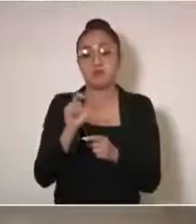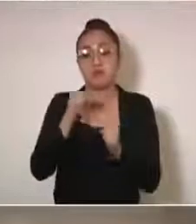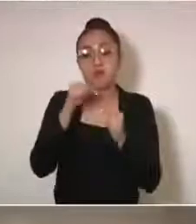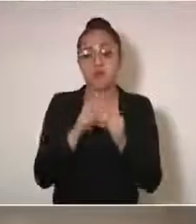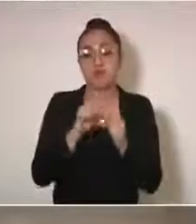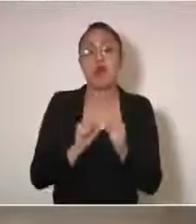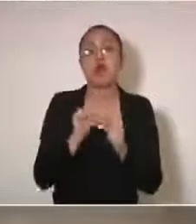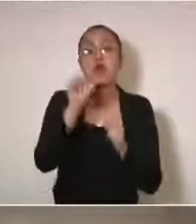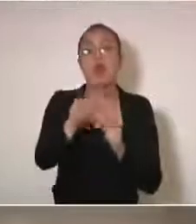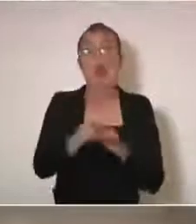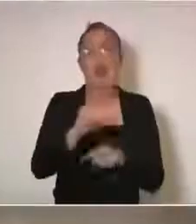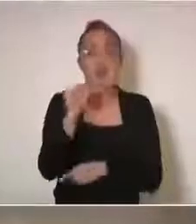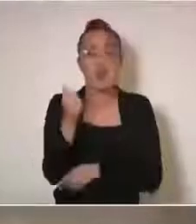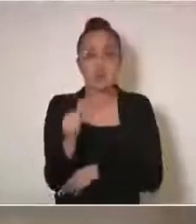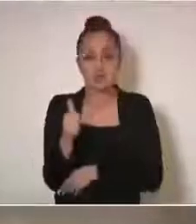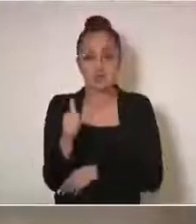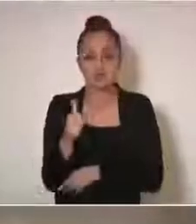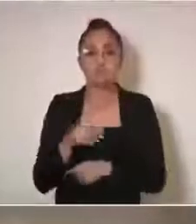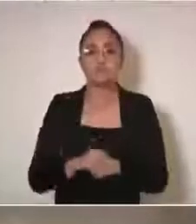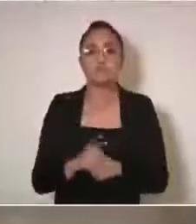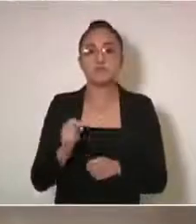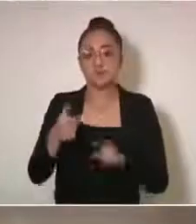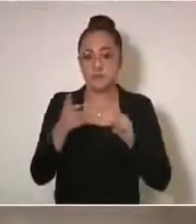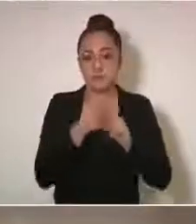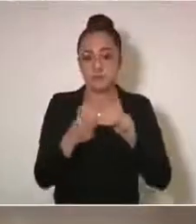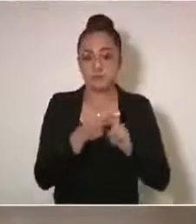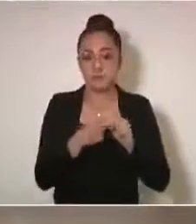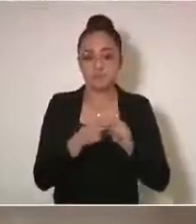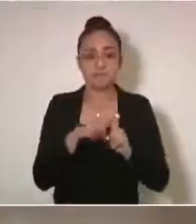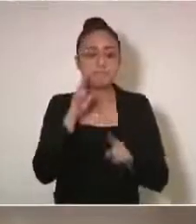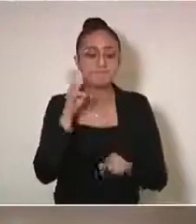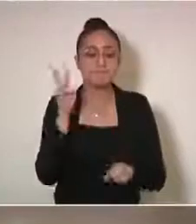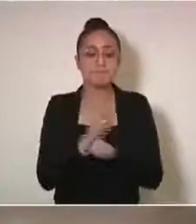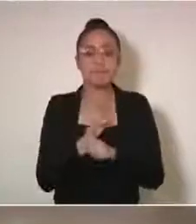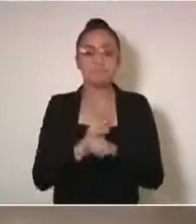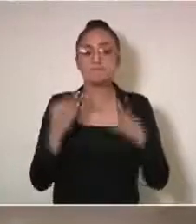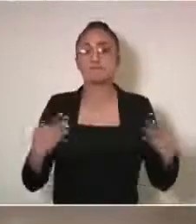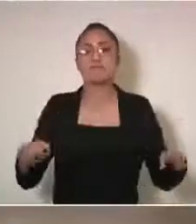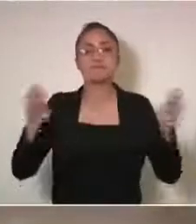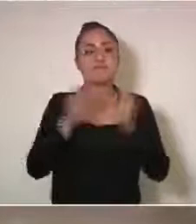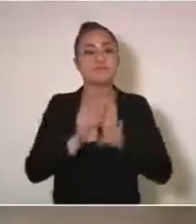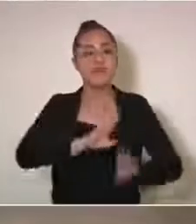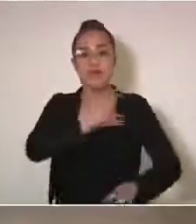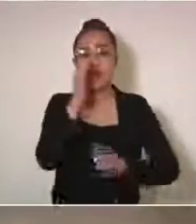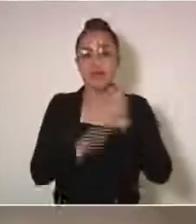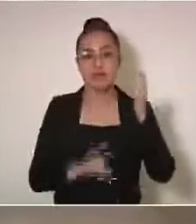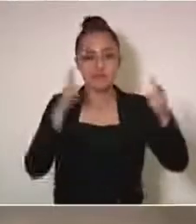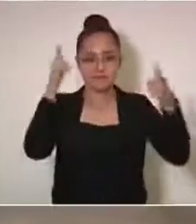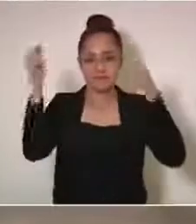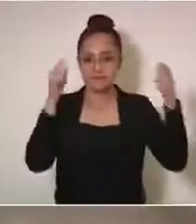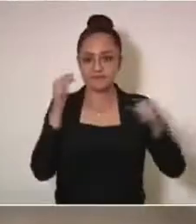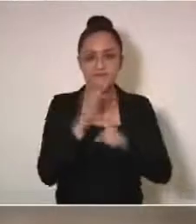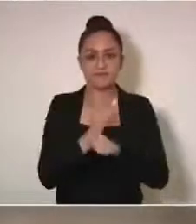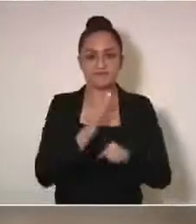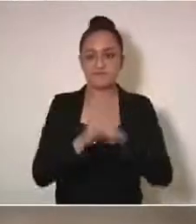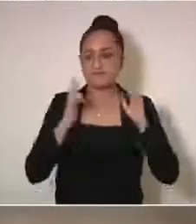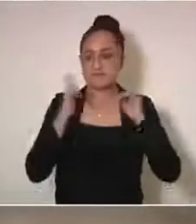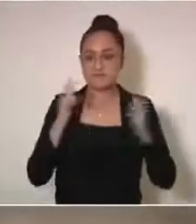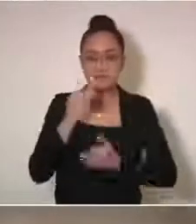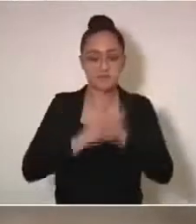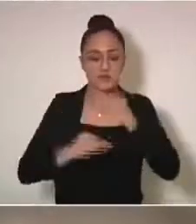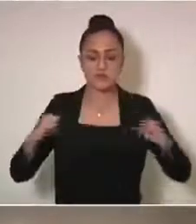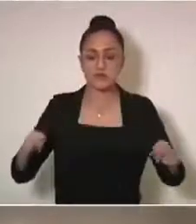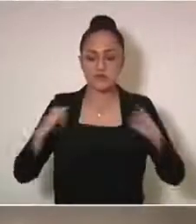hasta agosto. Etapa 1, prever el cierre del ciclo escolar. El día de hoy están reunidas todas las